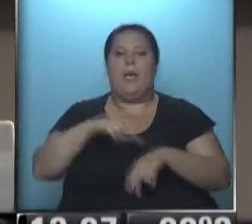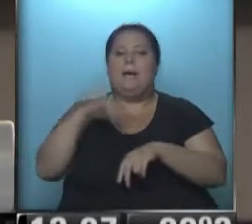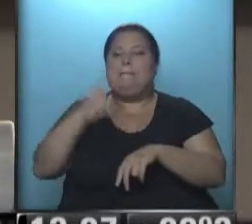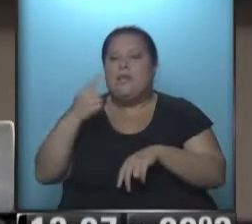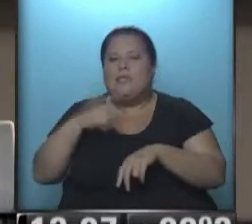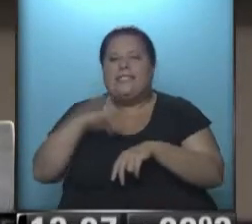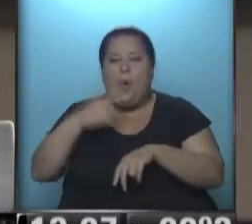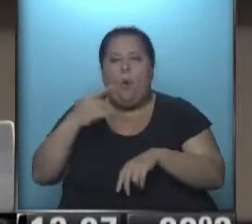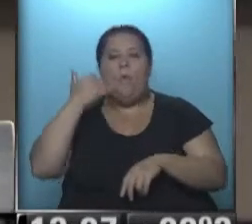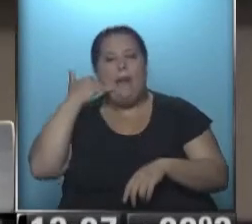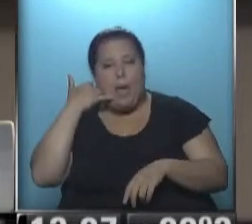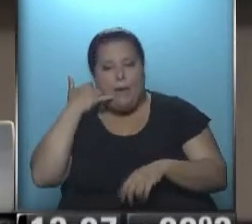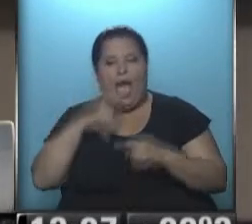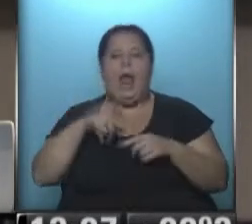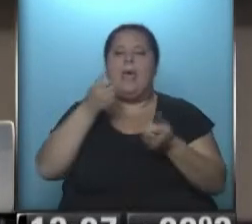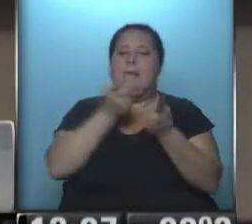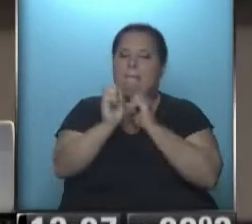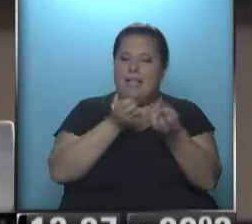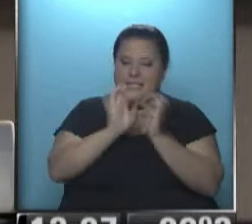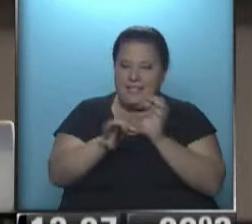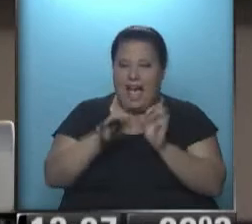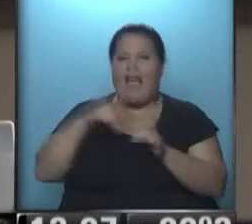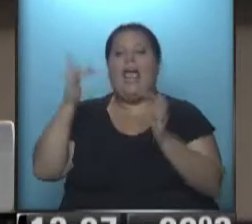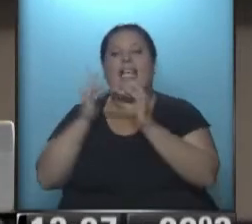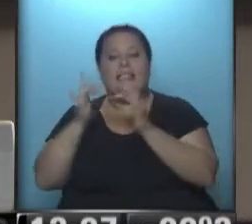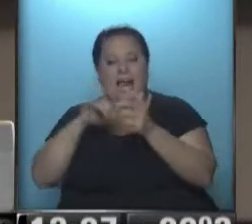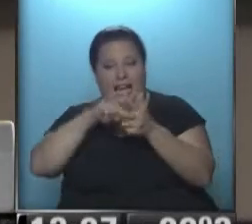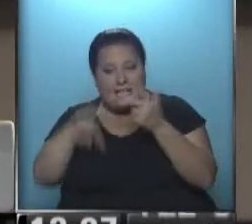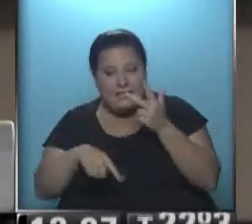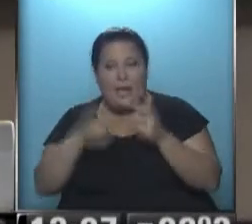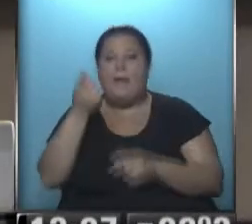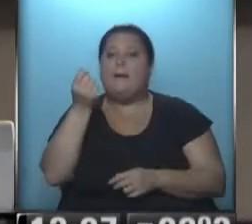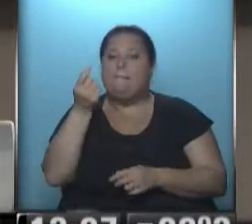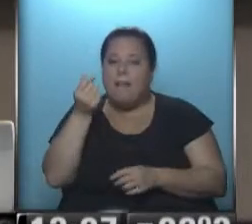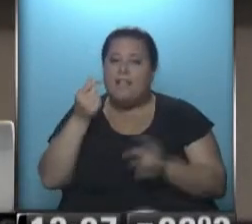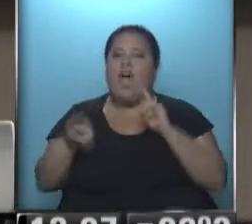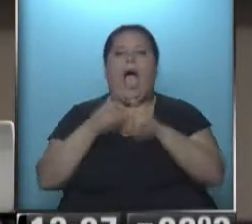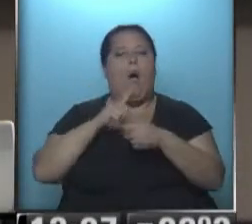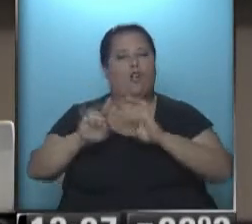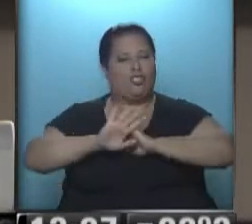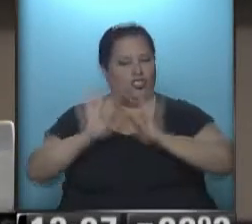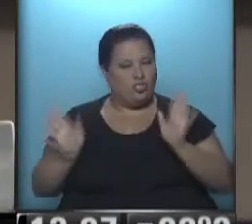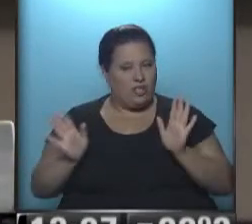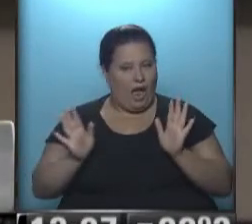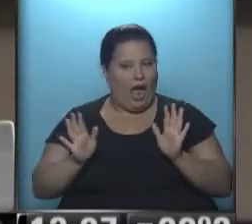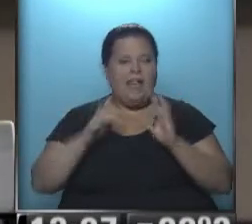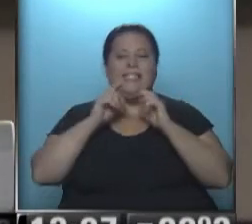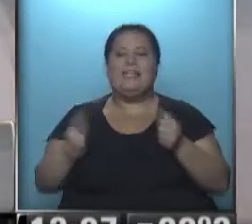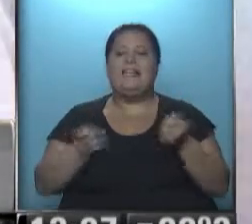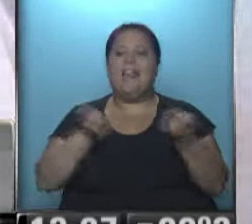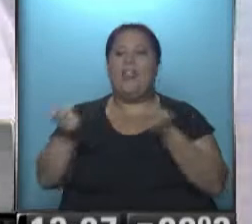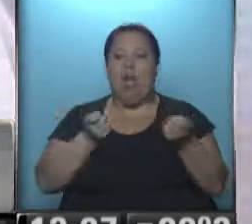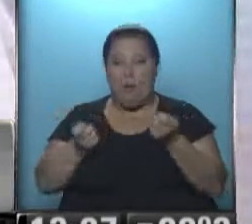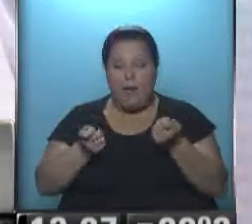o los segundos de voz, los mensajes de texto y el acceso a internet tiene precios acordados con la Secretaría de